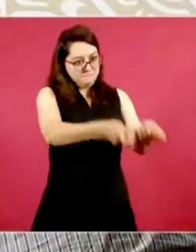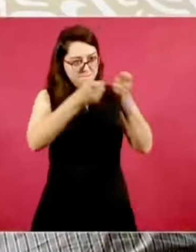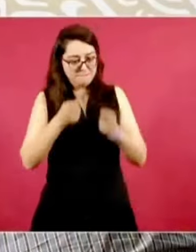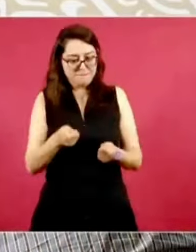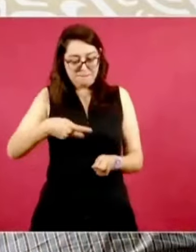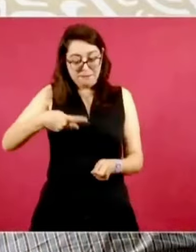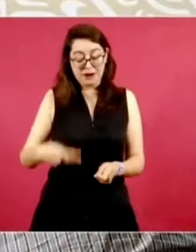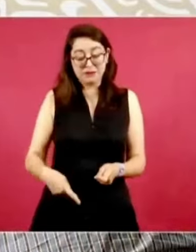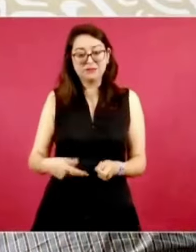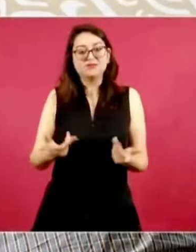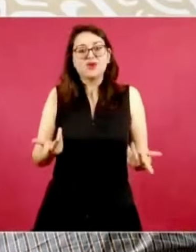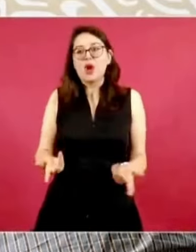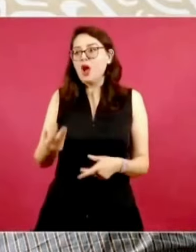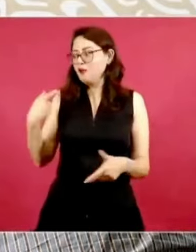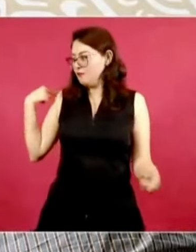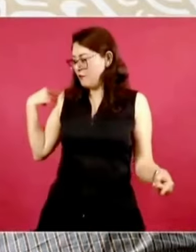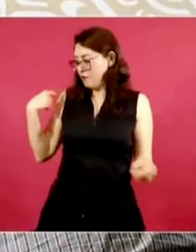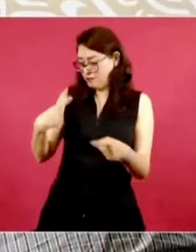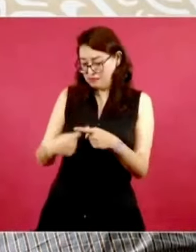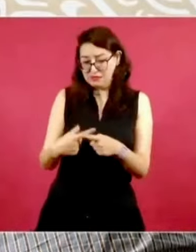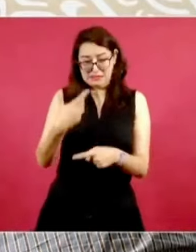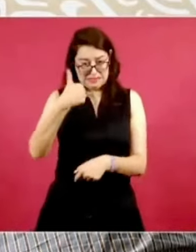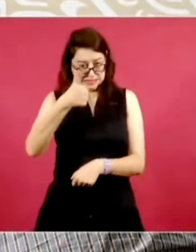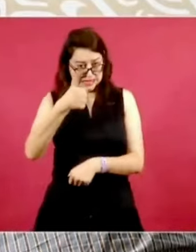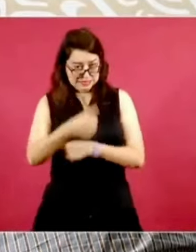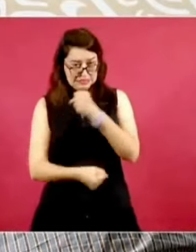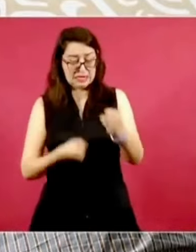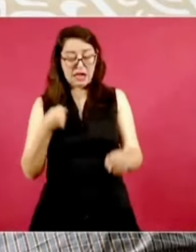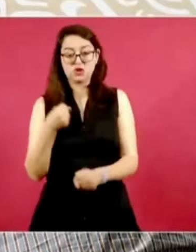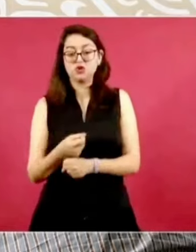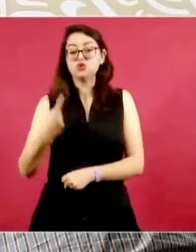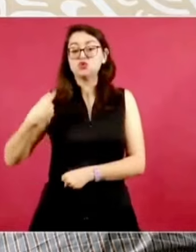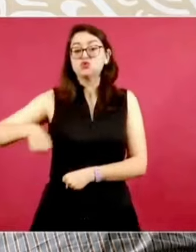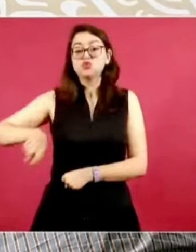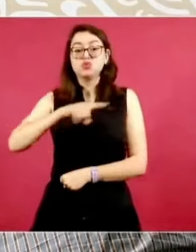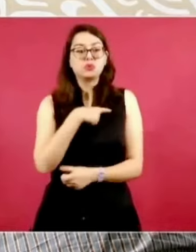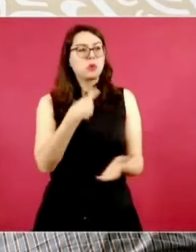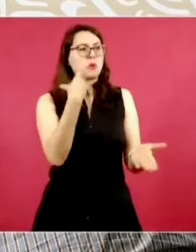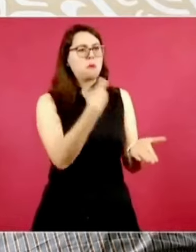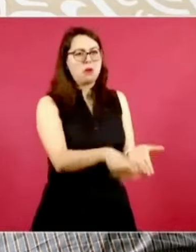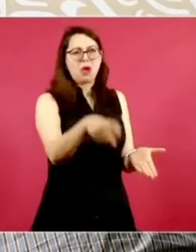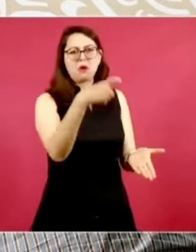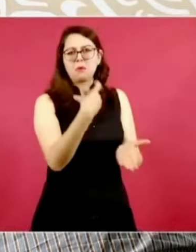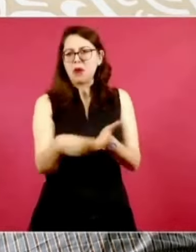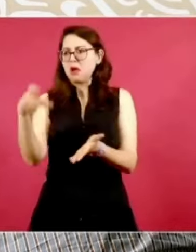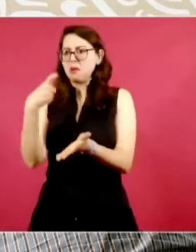el evitar la corrupción.